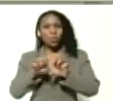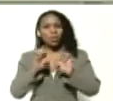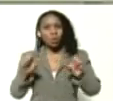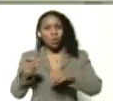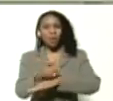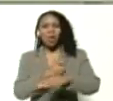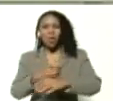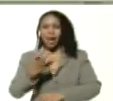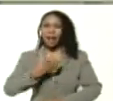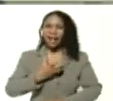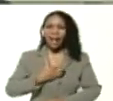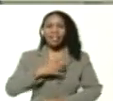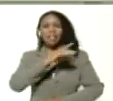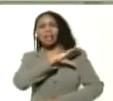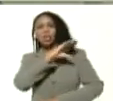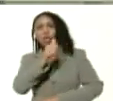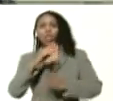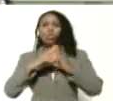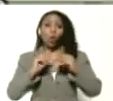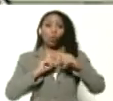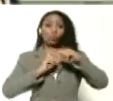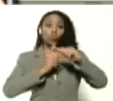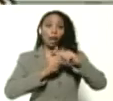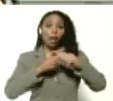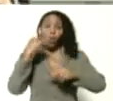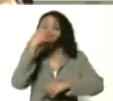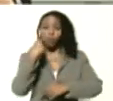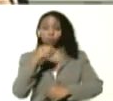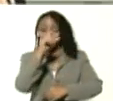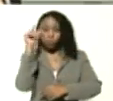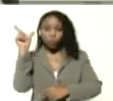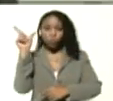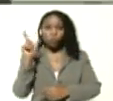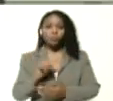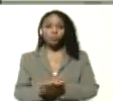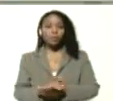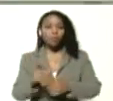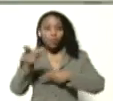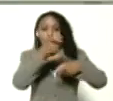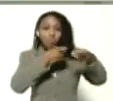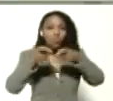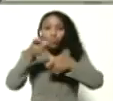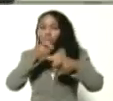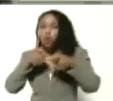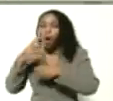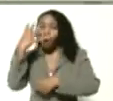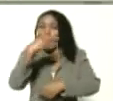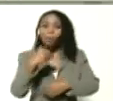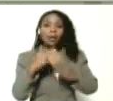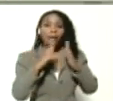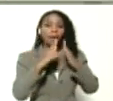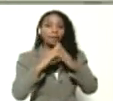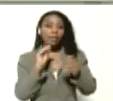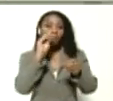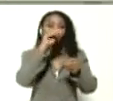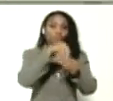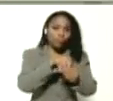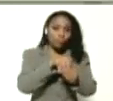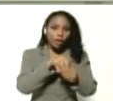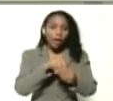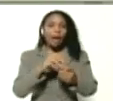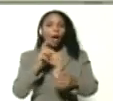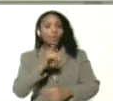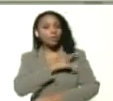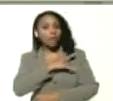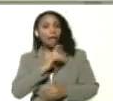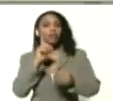alcaldes, rectores, todos, se sumaron, juventud, del Partido Socialista, a buscar jóvenes, desde su casa, incorporarlos, en la universidad, a